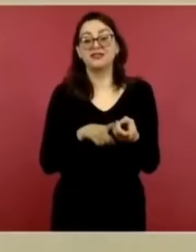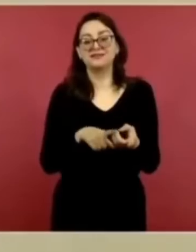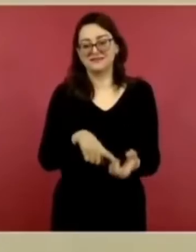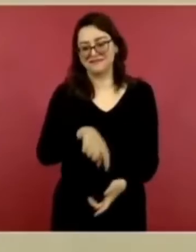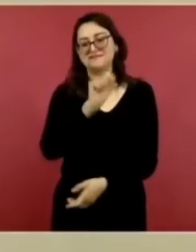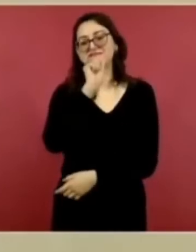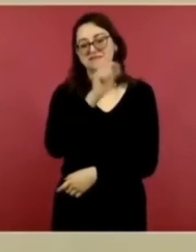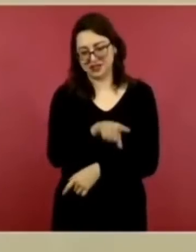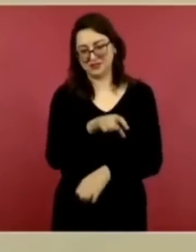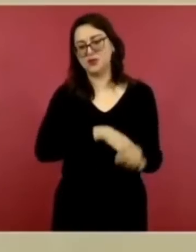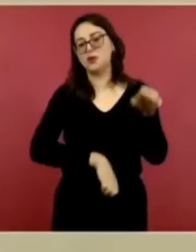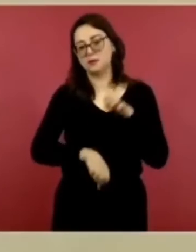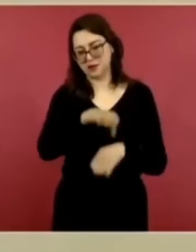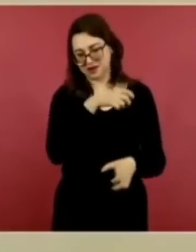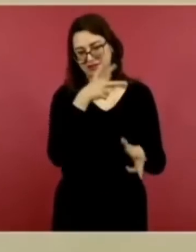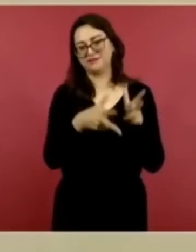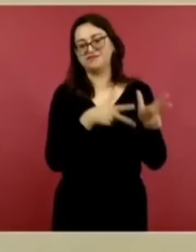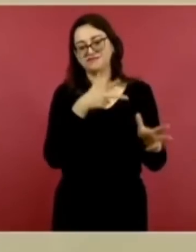país.